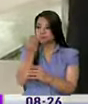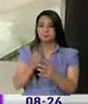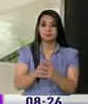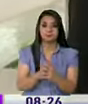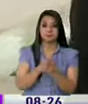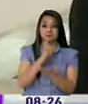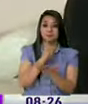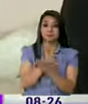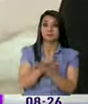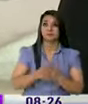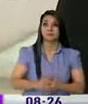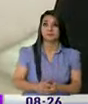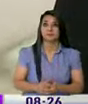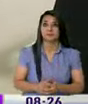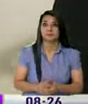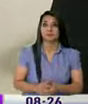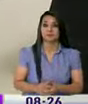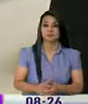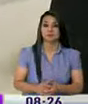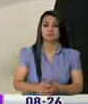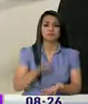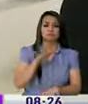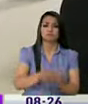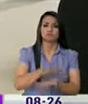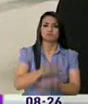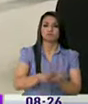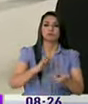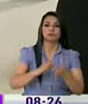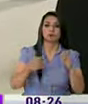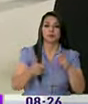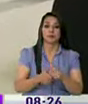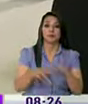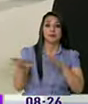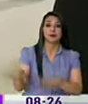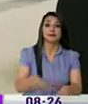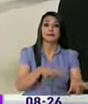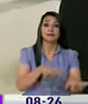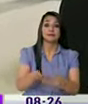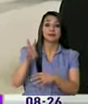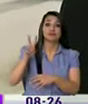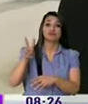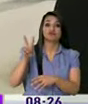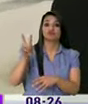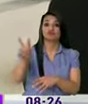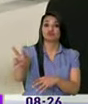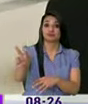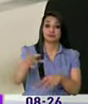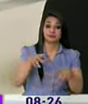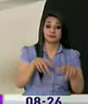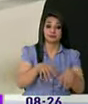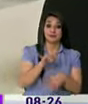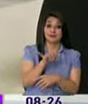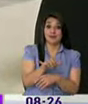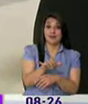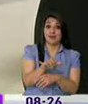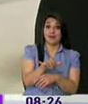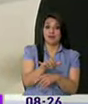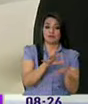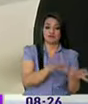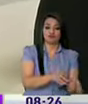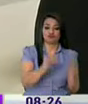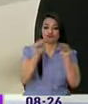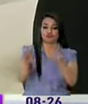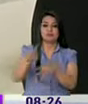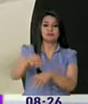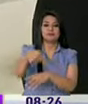Sí, la ciudadanía debe estar tranquila porque toda la operación de la terminal Lallé se traslada desde el próximo